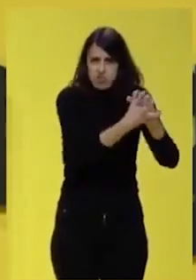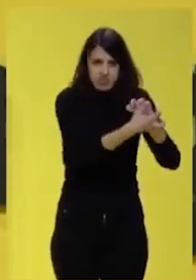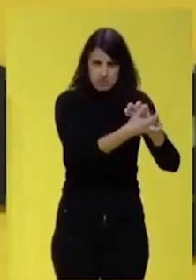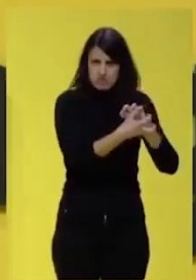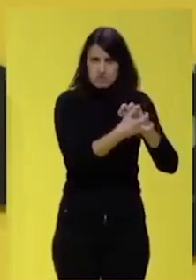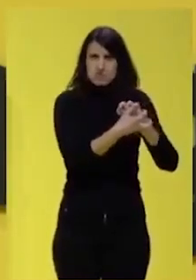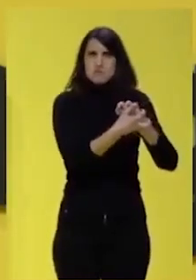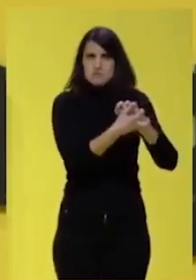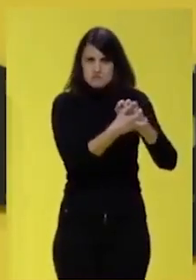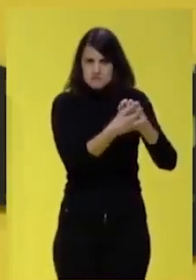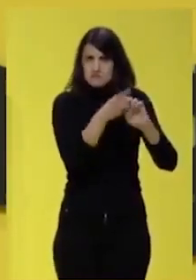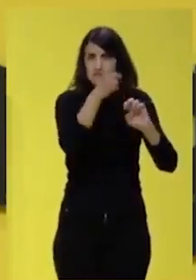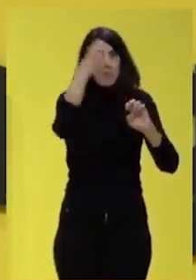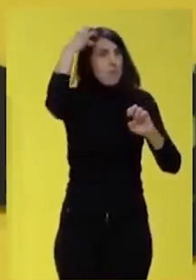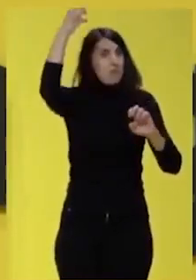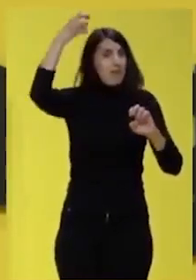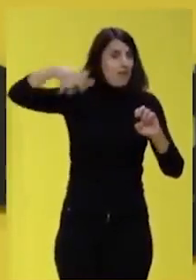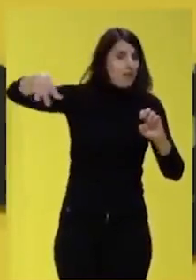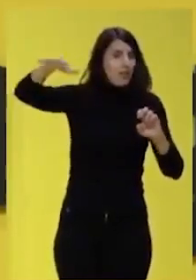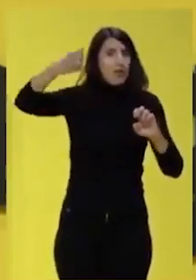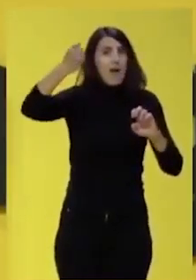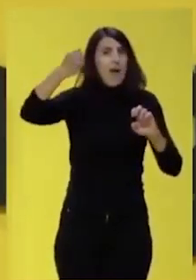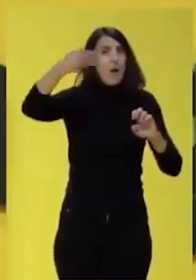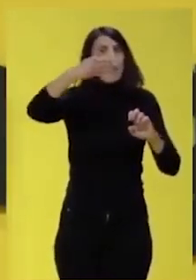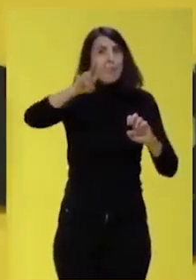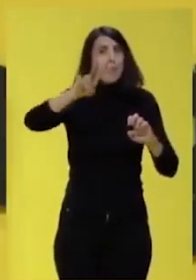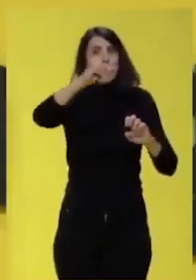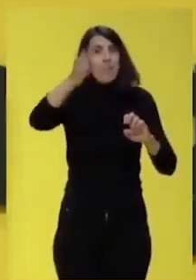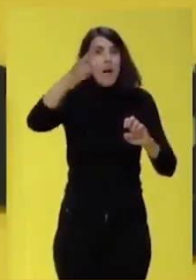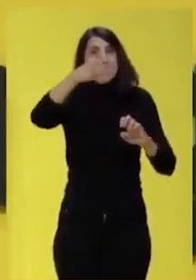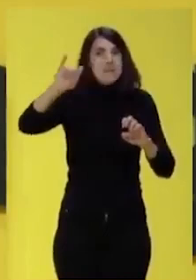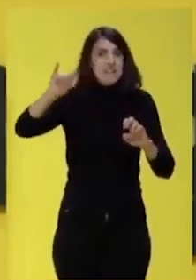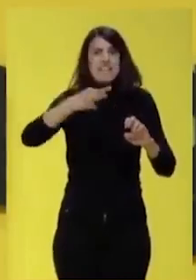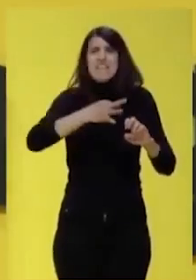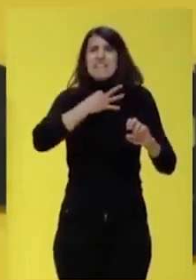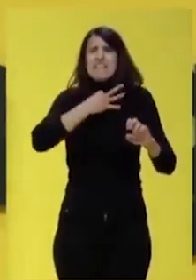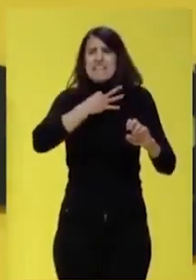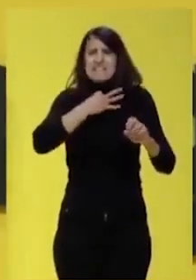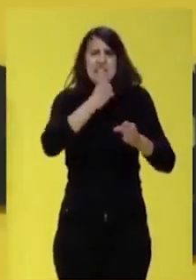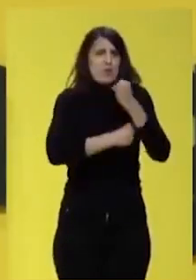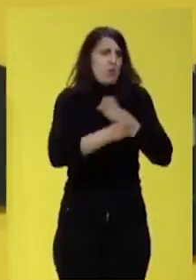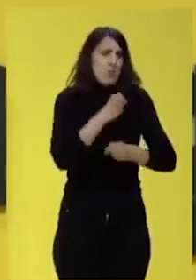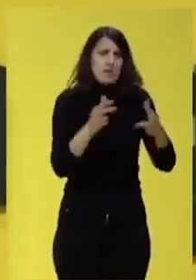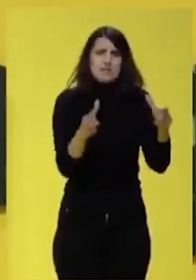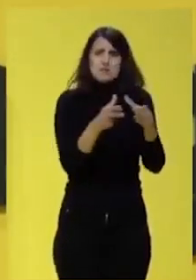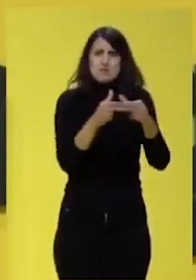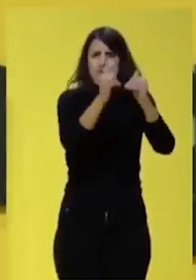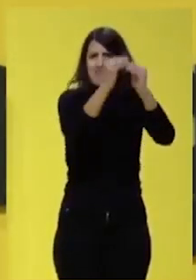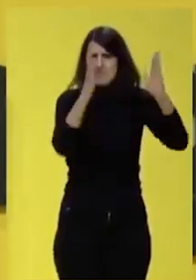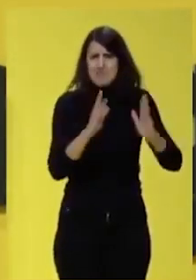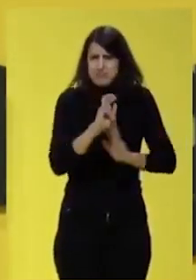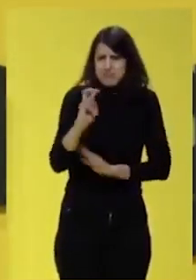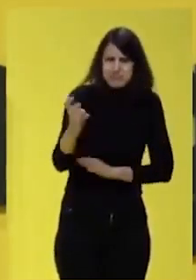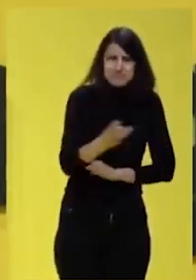que tiene al monarca en Abu Dhabi, que tiene graves crisis a todos los niveles, económicas, sociales, institucionales, etc.